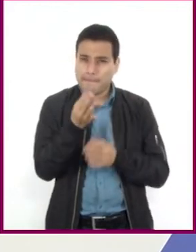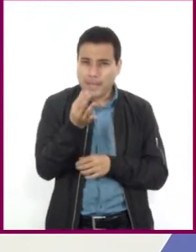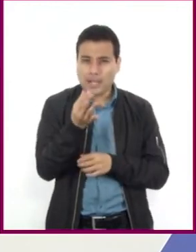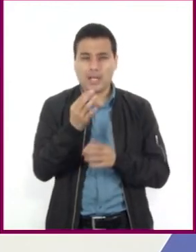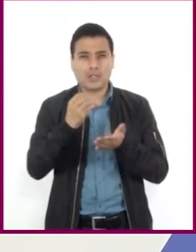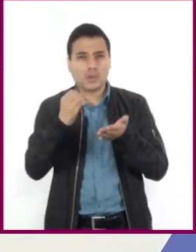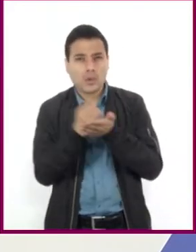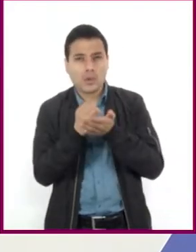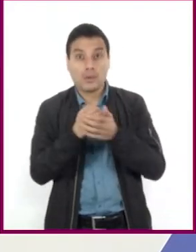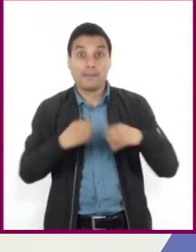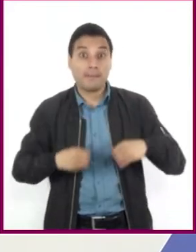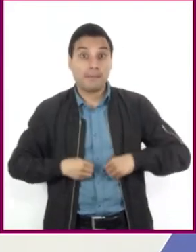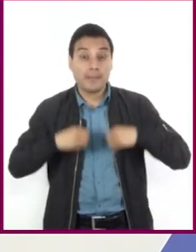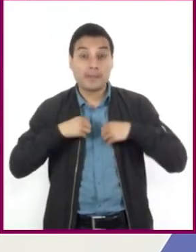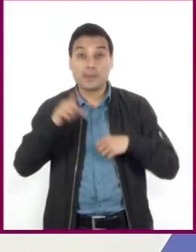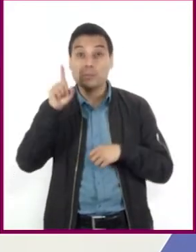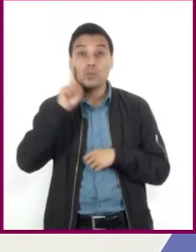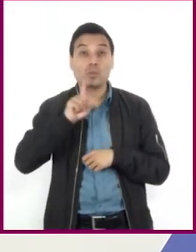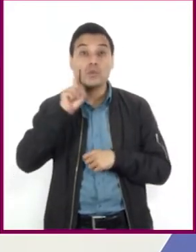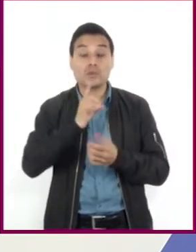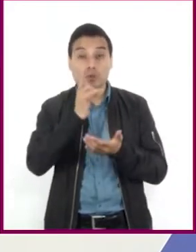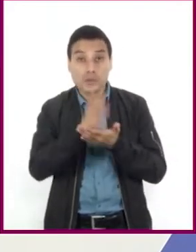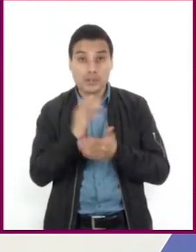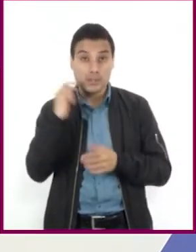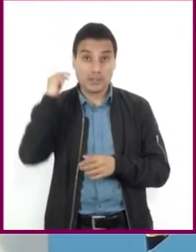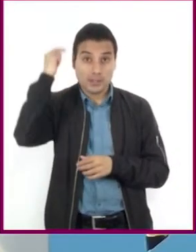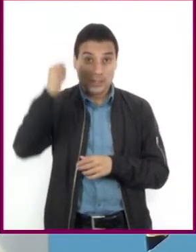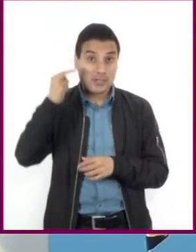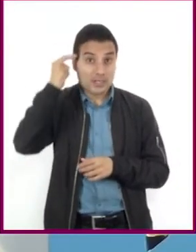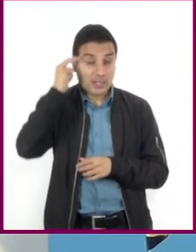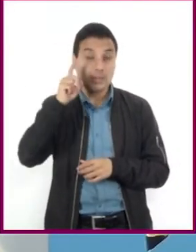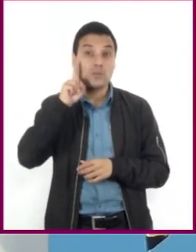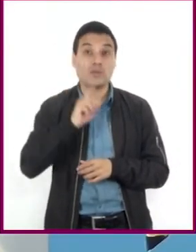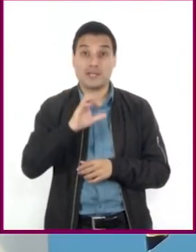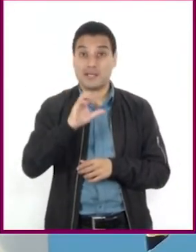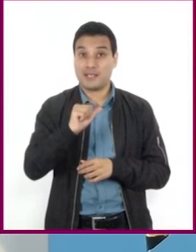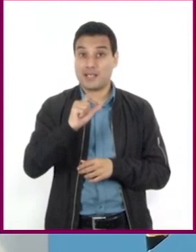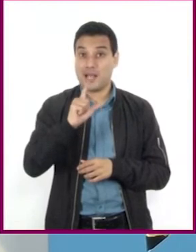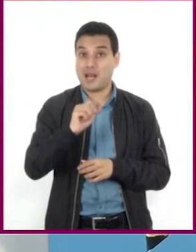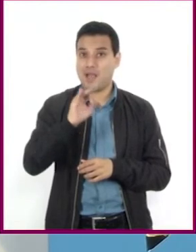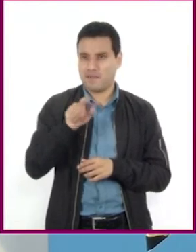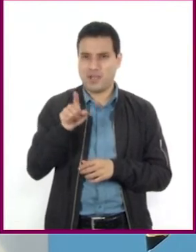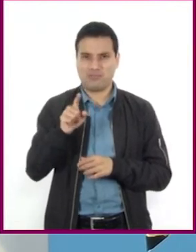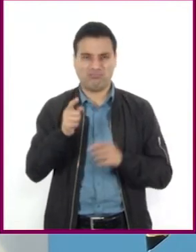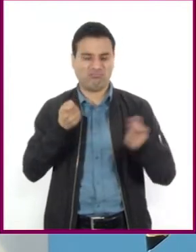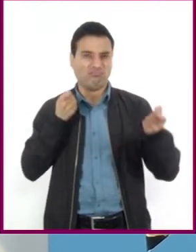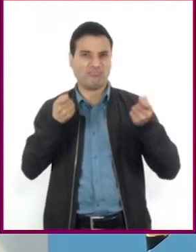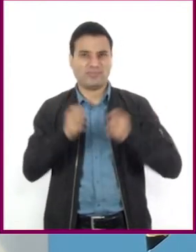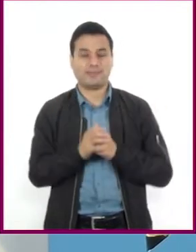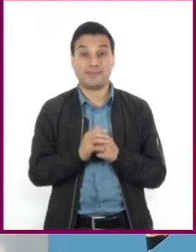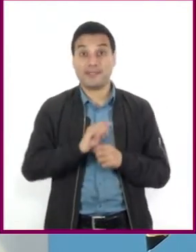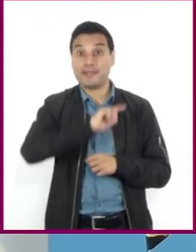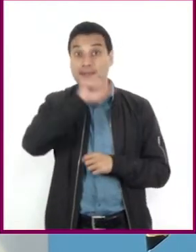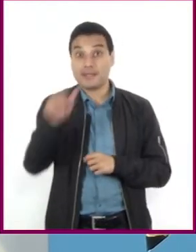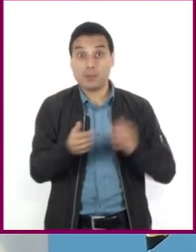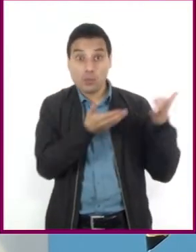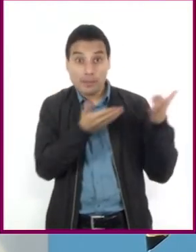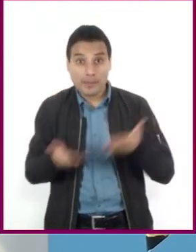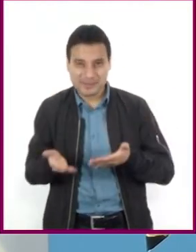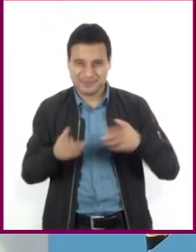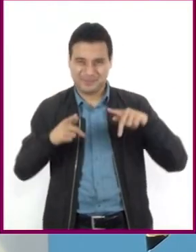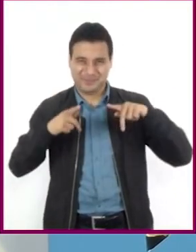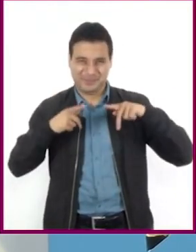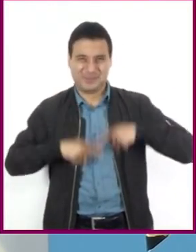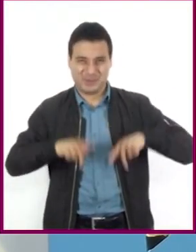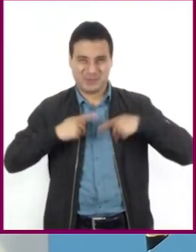solo por mujeres y gobernada por la reina Calafia. Se cree que cuando llegaron los conquistadores a la península